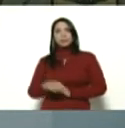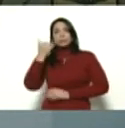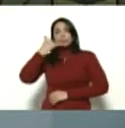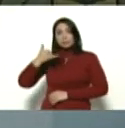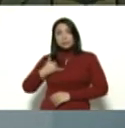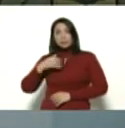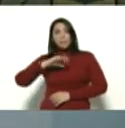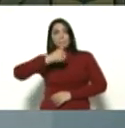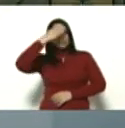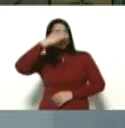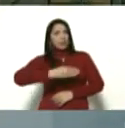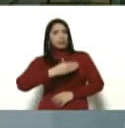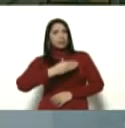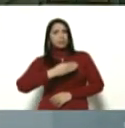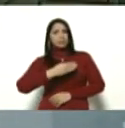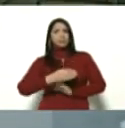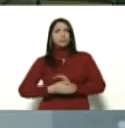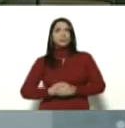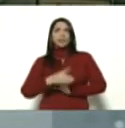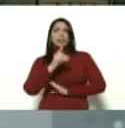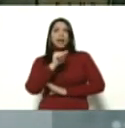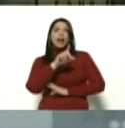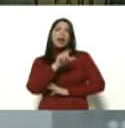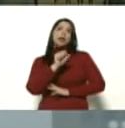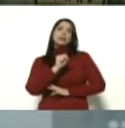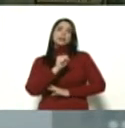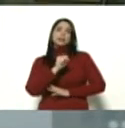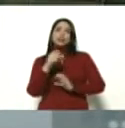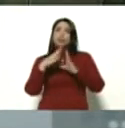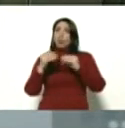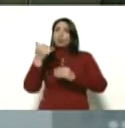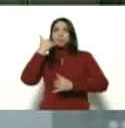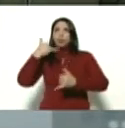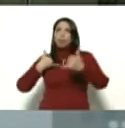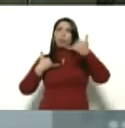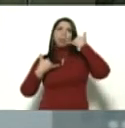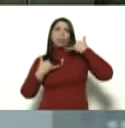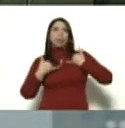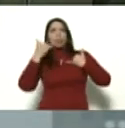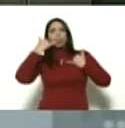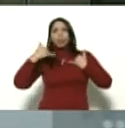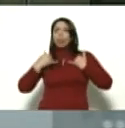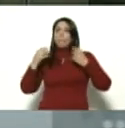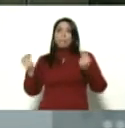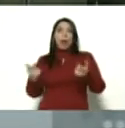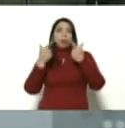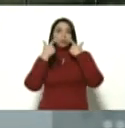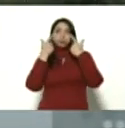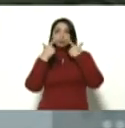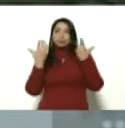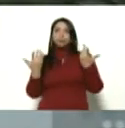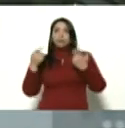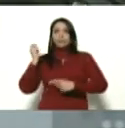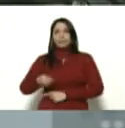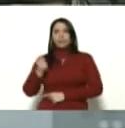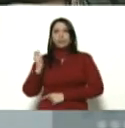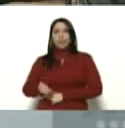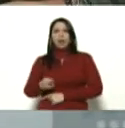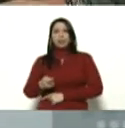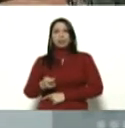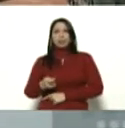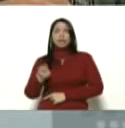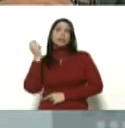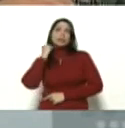del mayor general Hernández Dala, todos, pa, pa, pa, activos, del fiscal general Tarek,